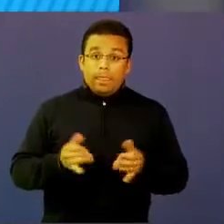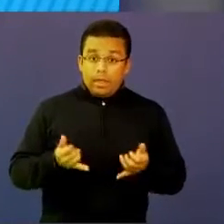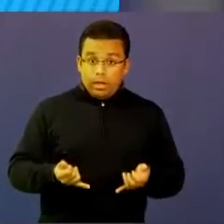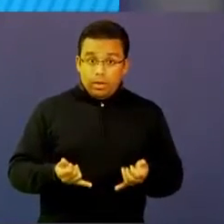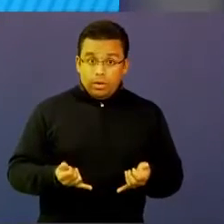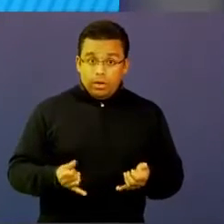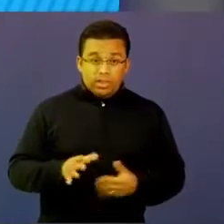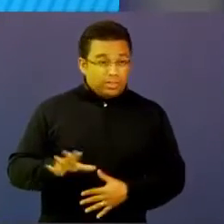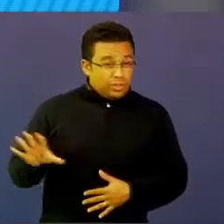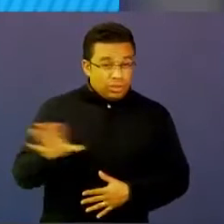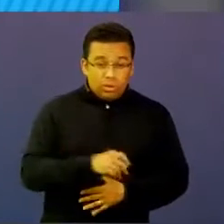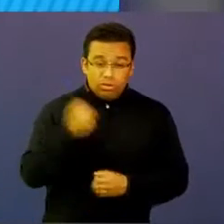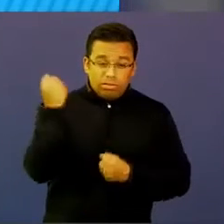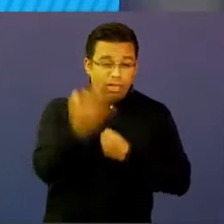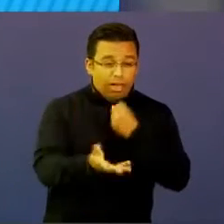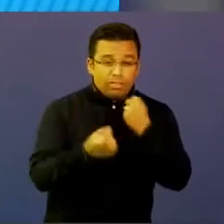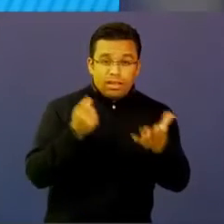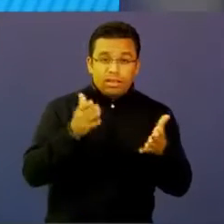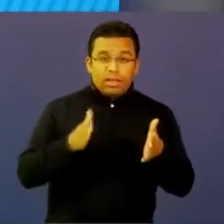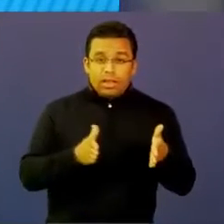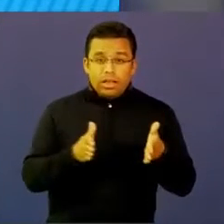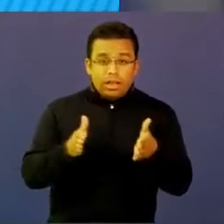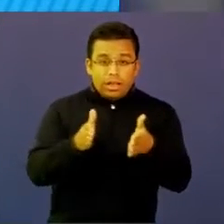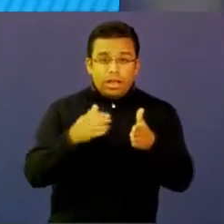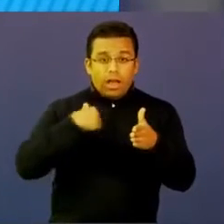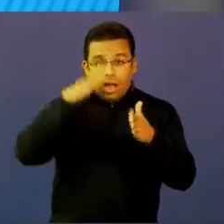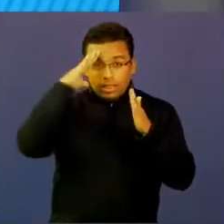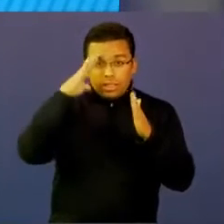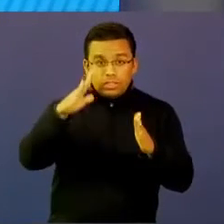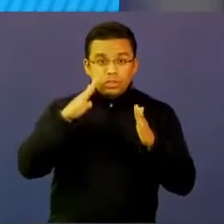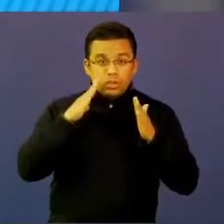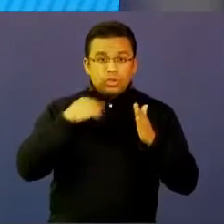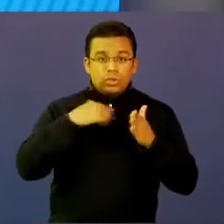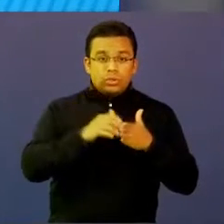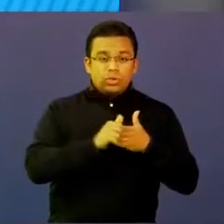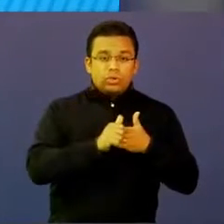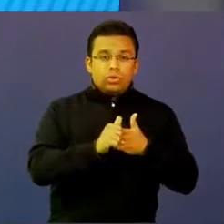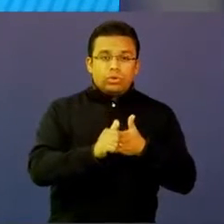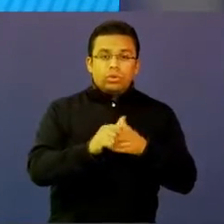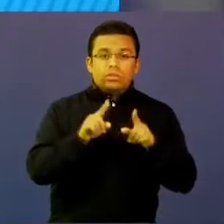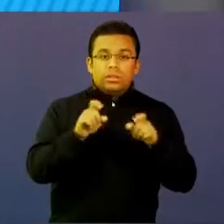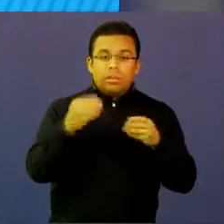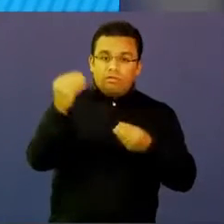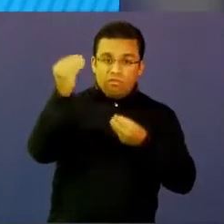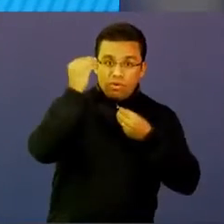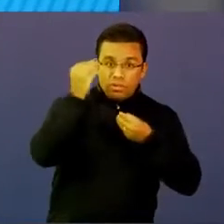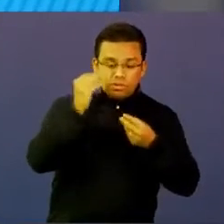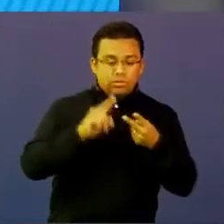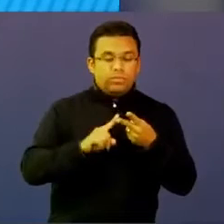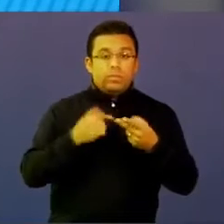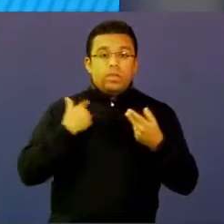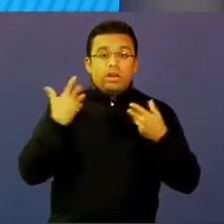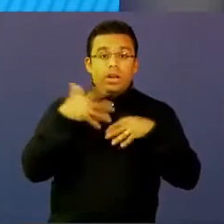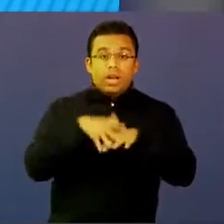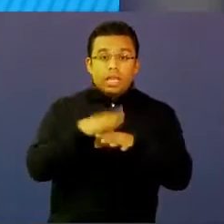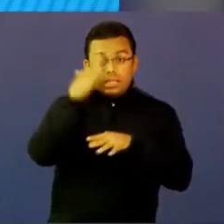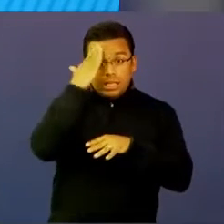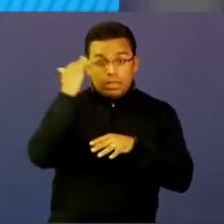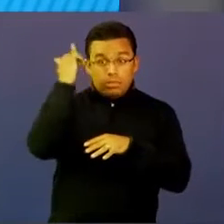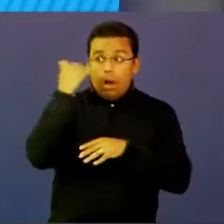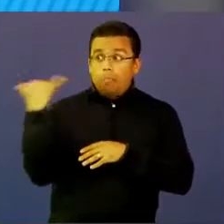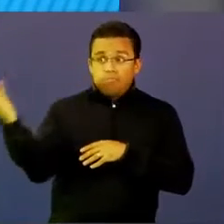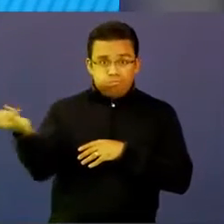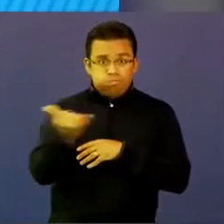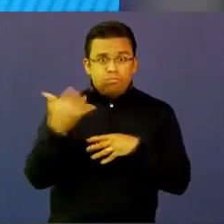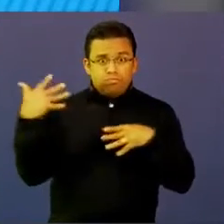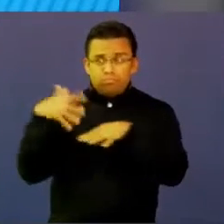fortalecer esas rutas de formación en ambientes virtuales, las redes académicas que hoy en día ya tienen un vínculo